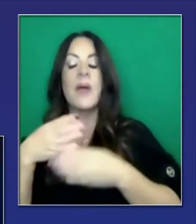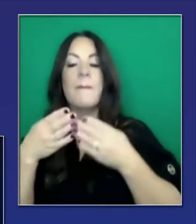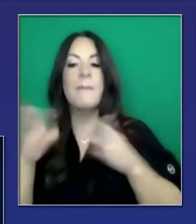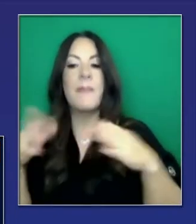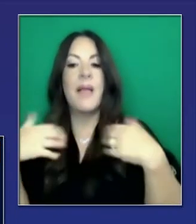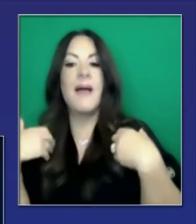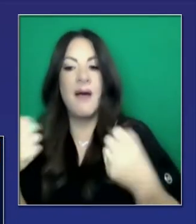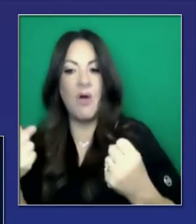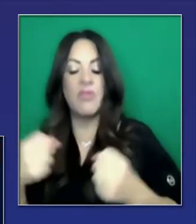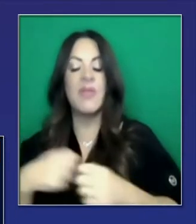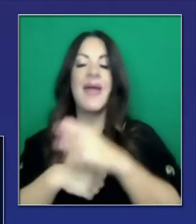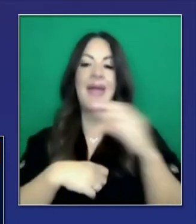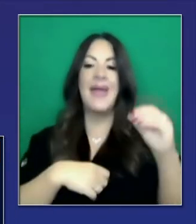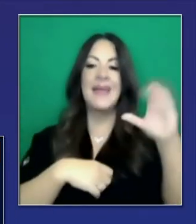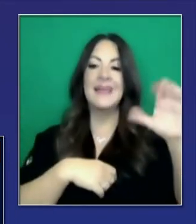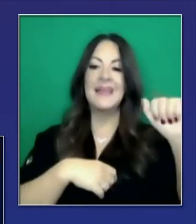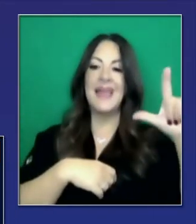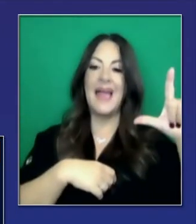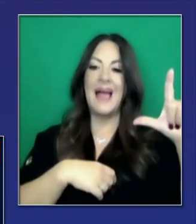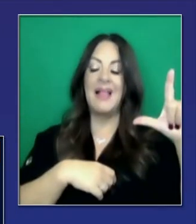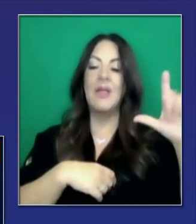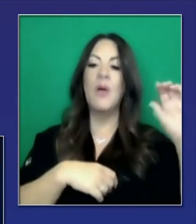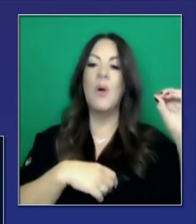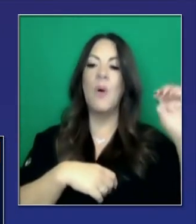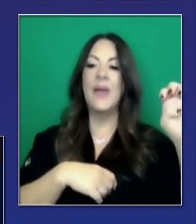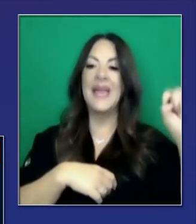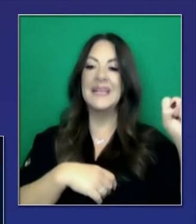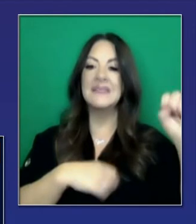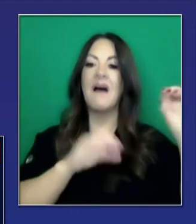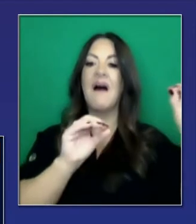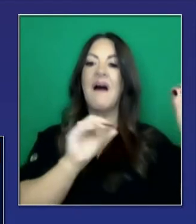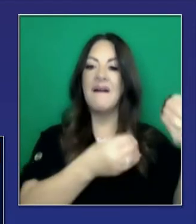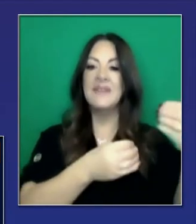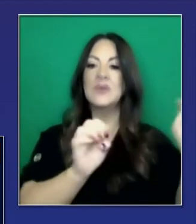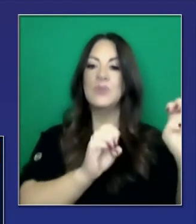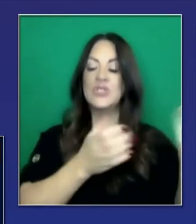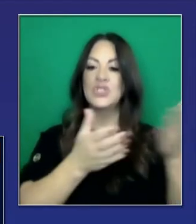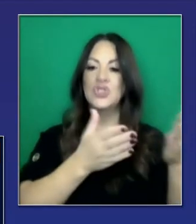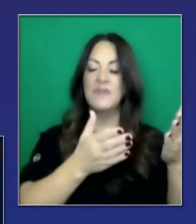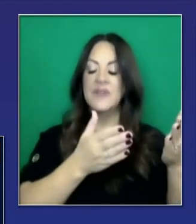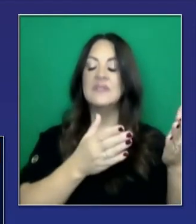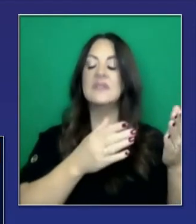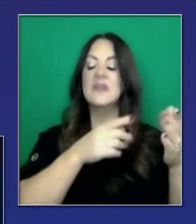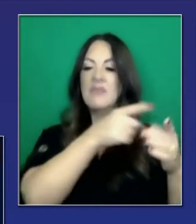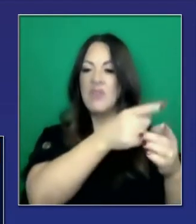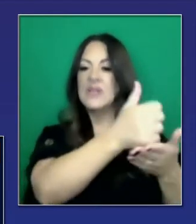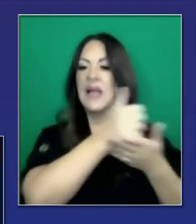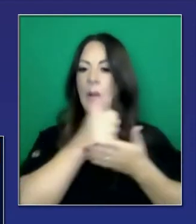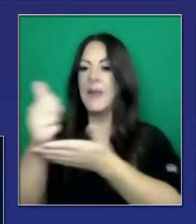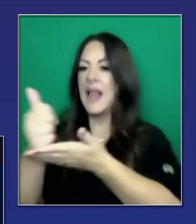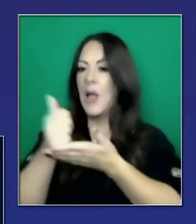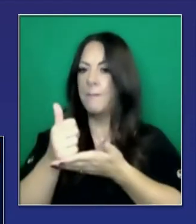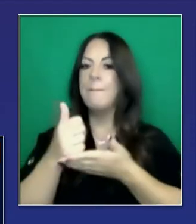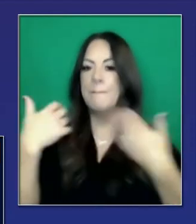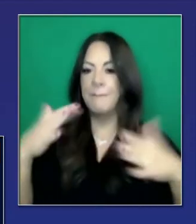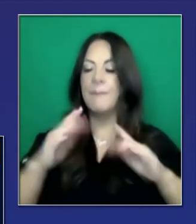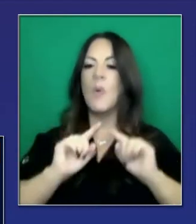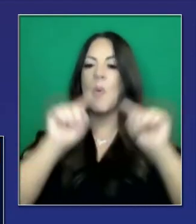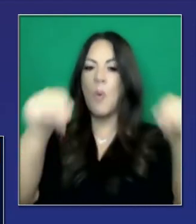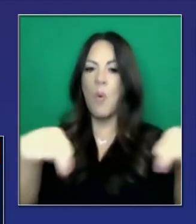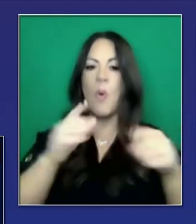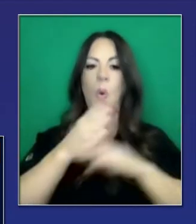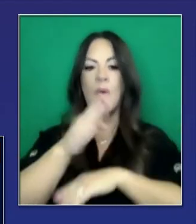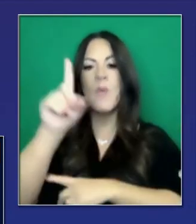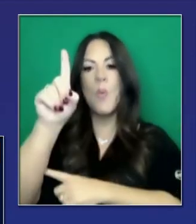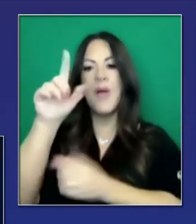de CDPH, Cuidado de Emergencia y OES. Ahora hemos desplegado en 116 centros médicos